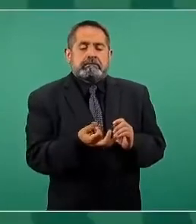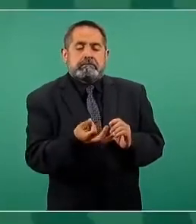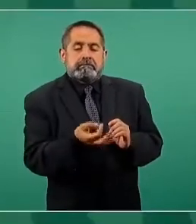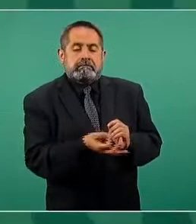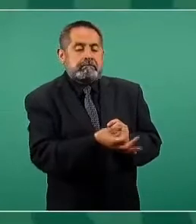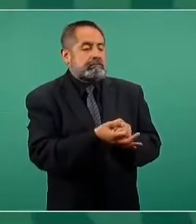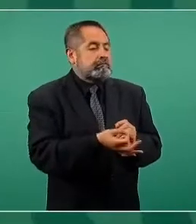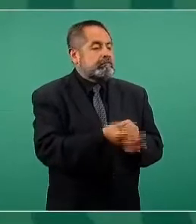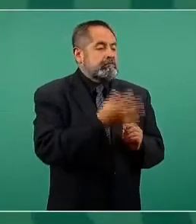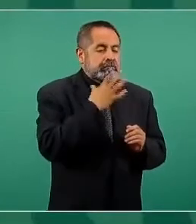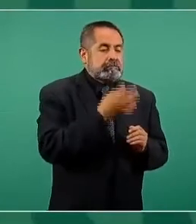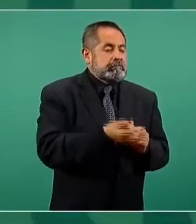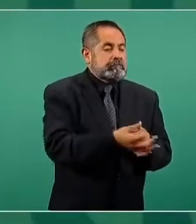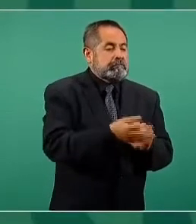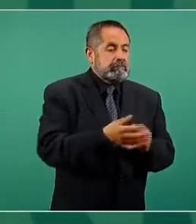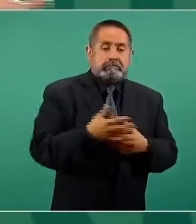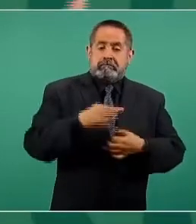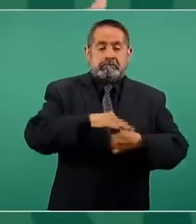dádivas,